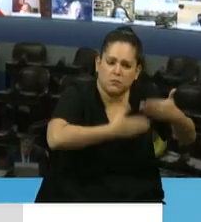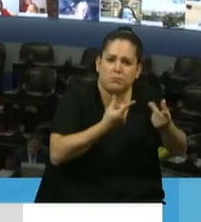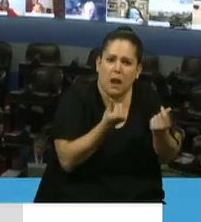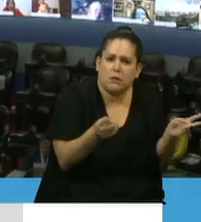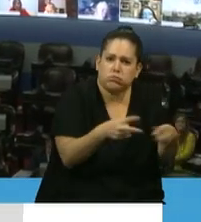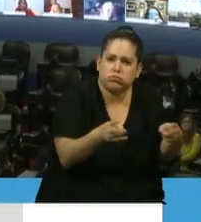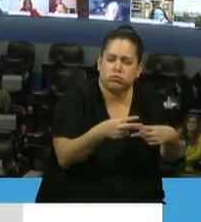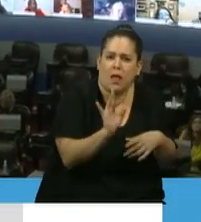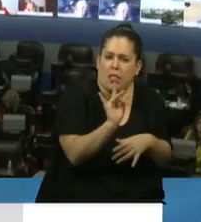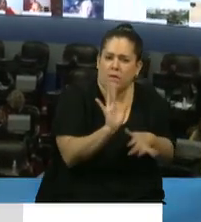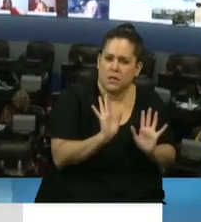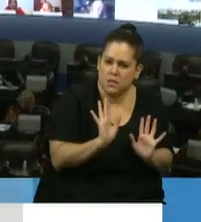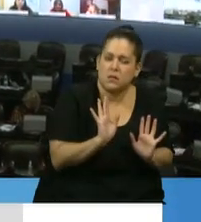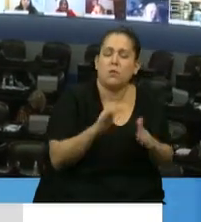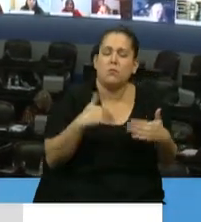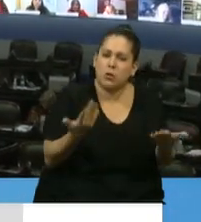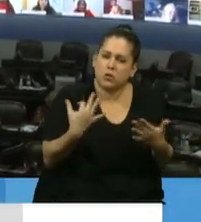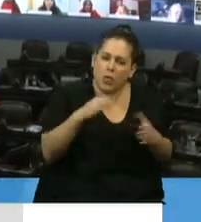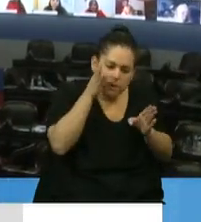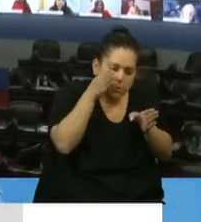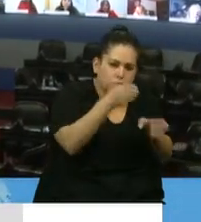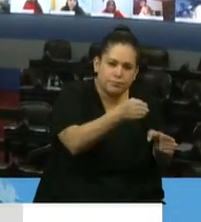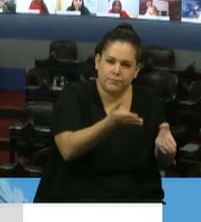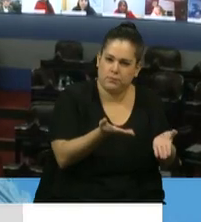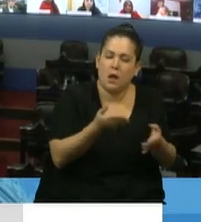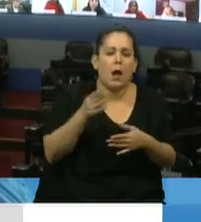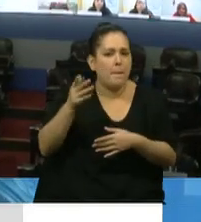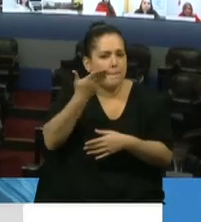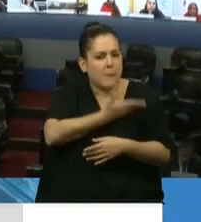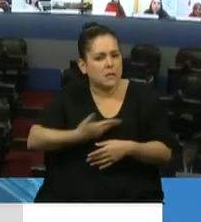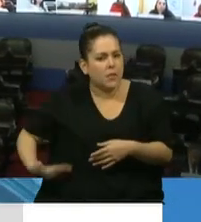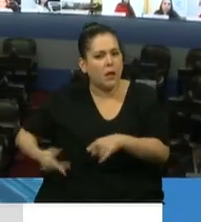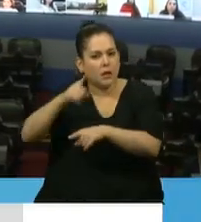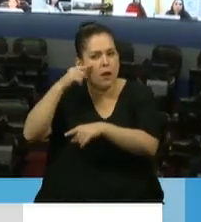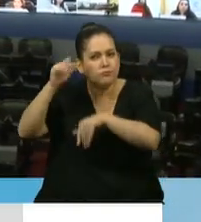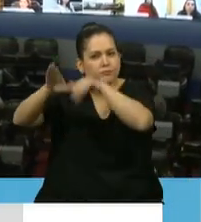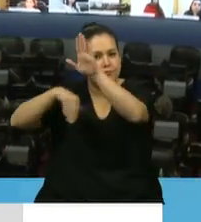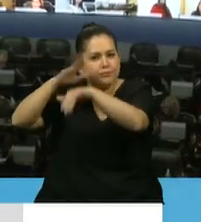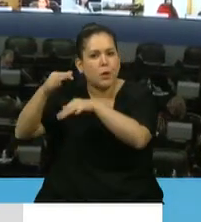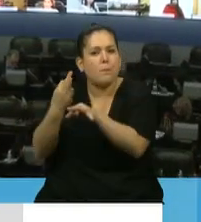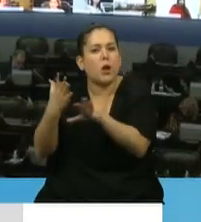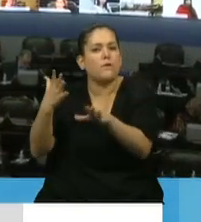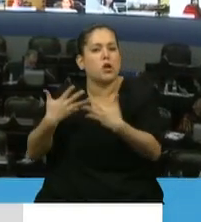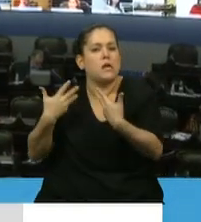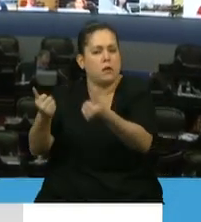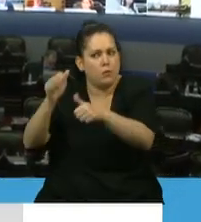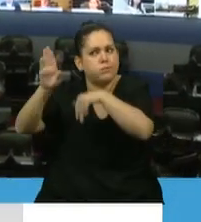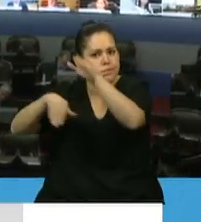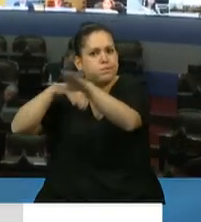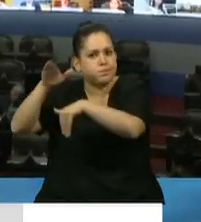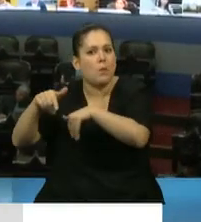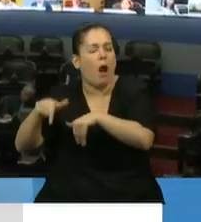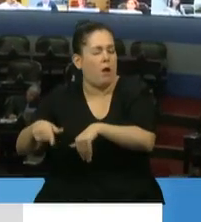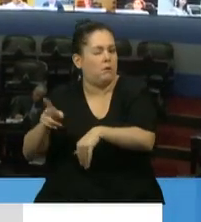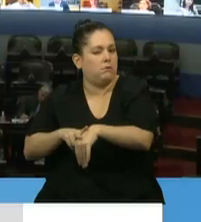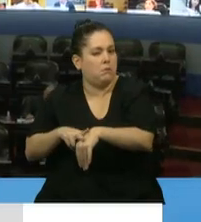ahí, así como el presidente se reunió de los mejores profesionales de la salud infectólogo, también es bueno dialogar con los mejores